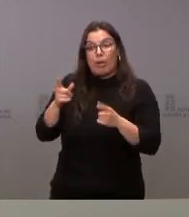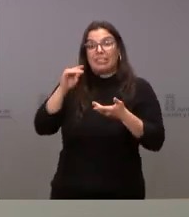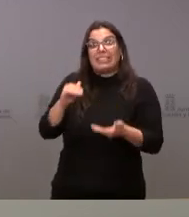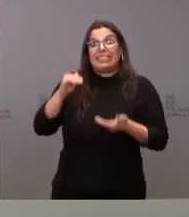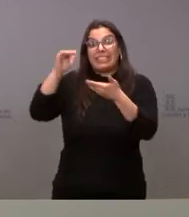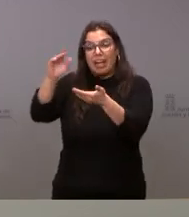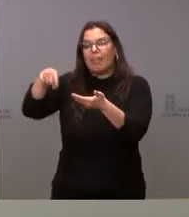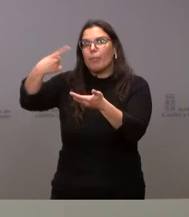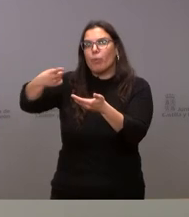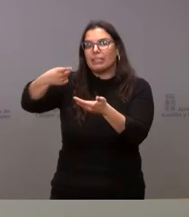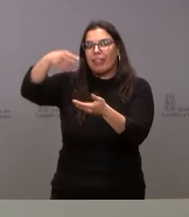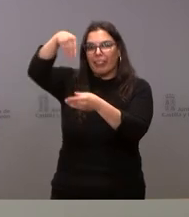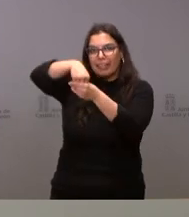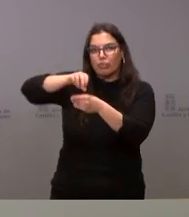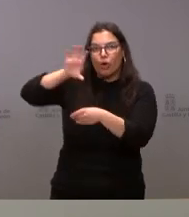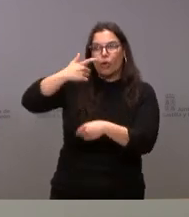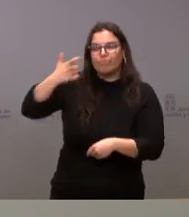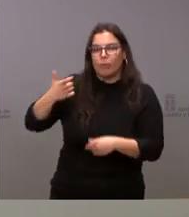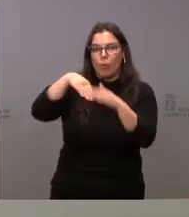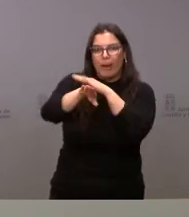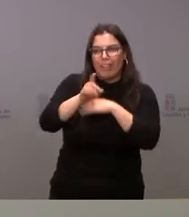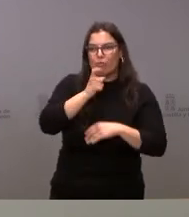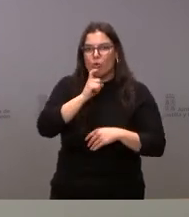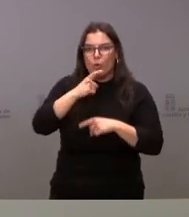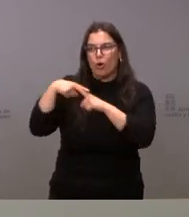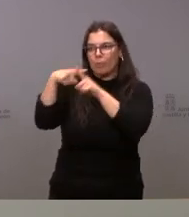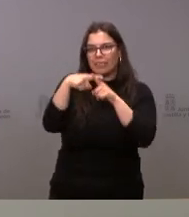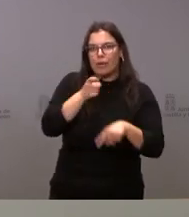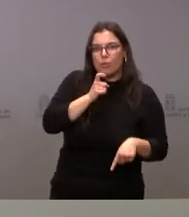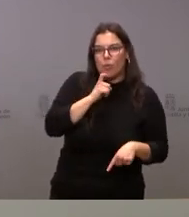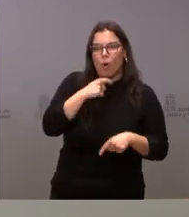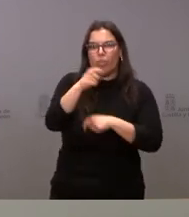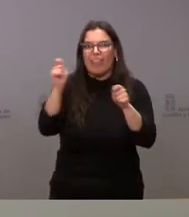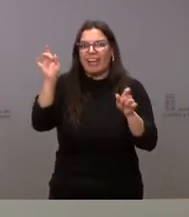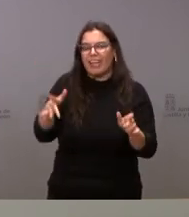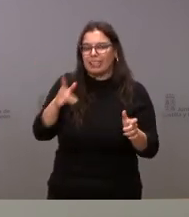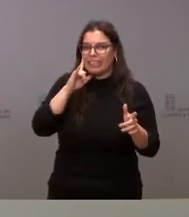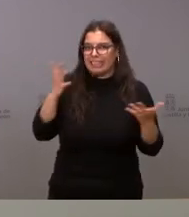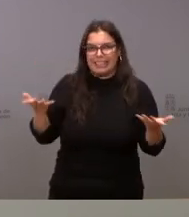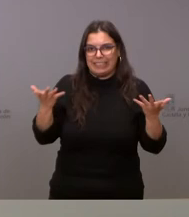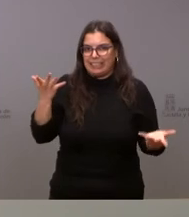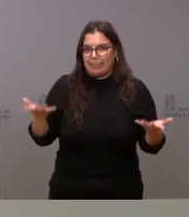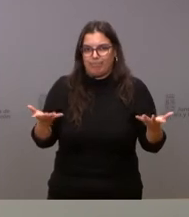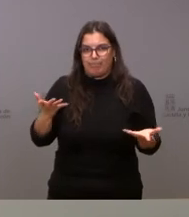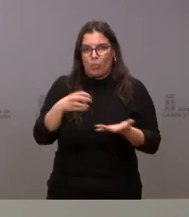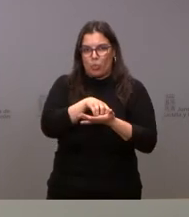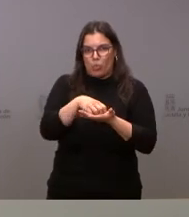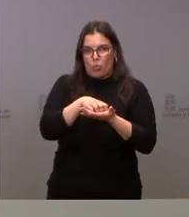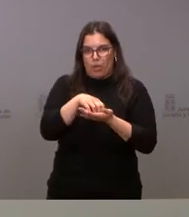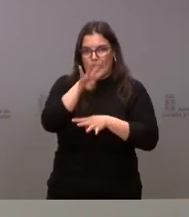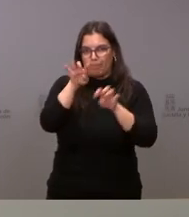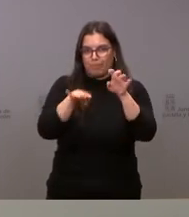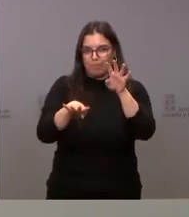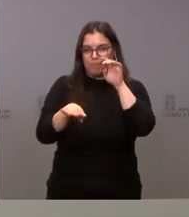Ucrania ni almacenes ni distribución para poder garantizar el buen fin de que éstas lleguen a destino